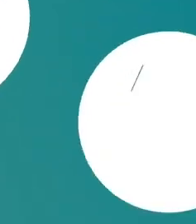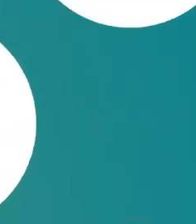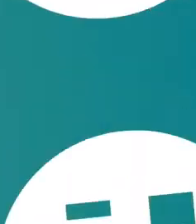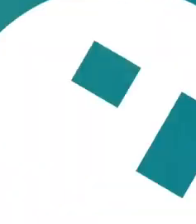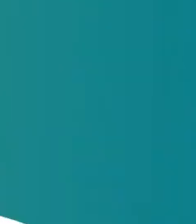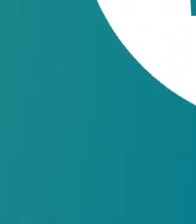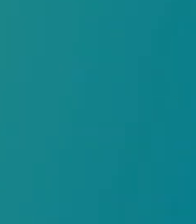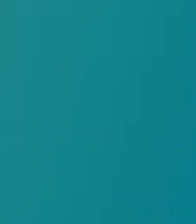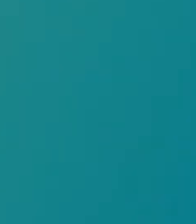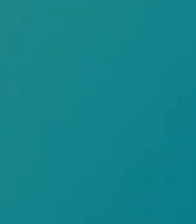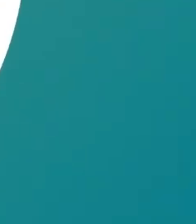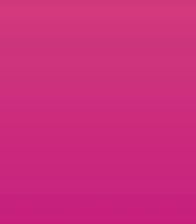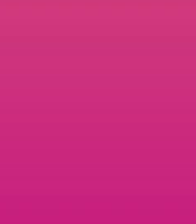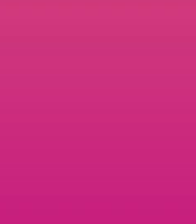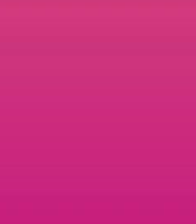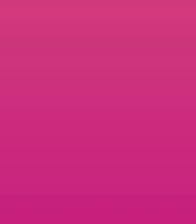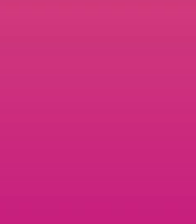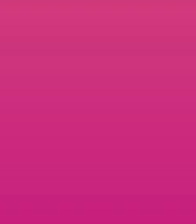nos falta a Xavi.